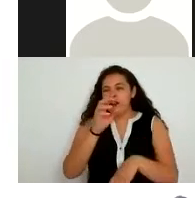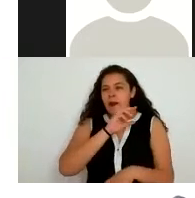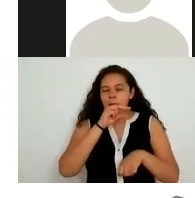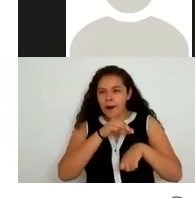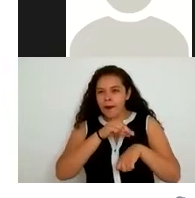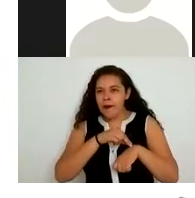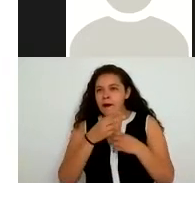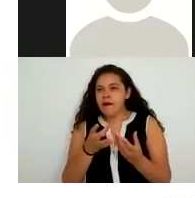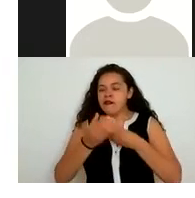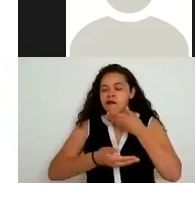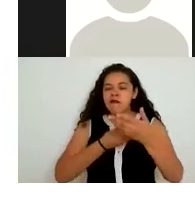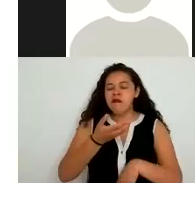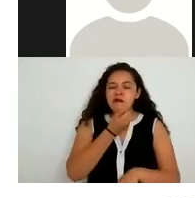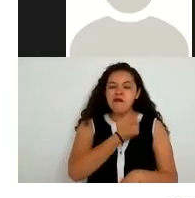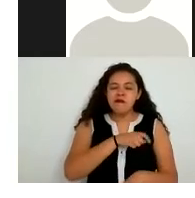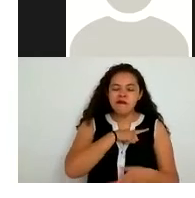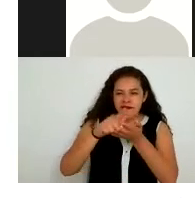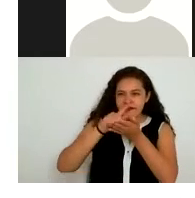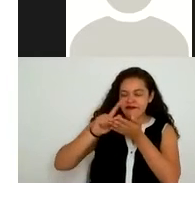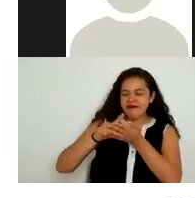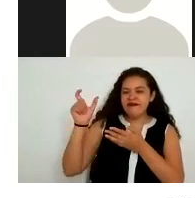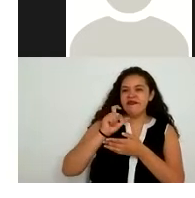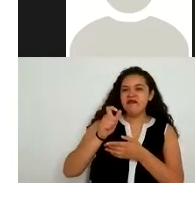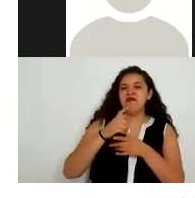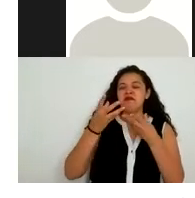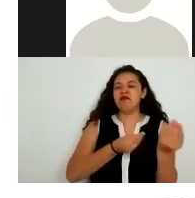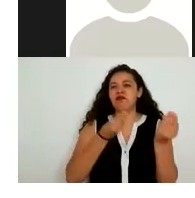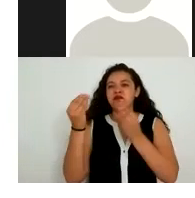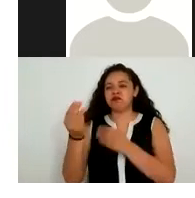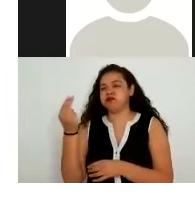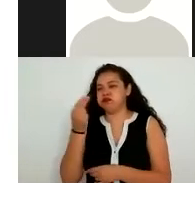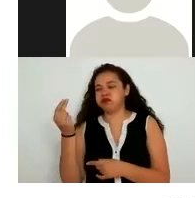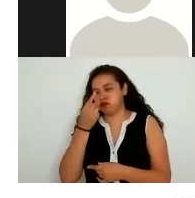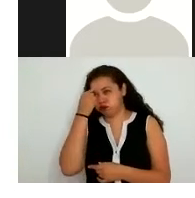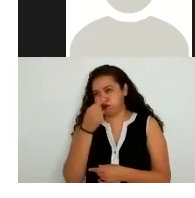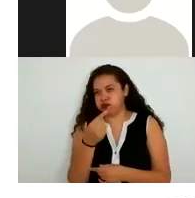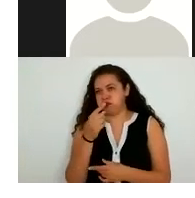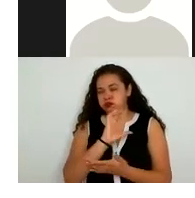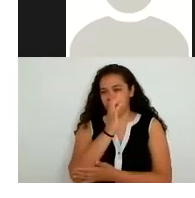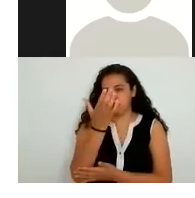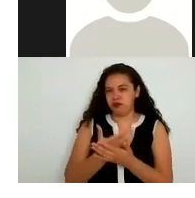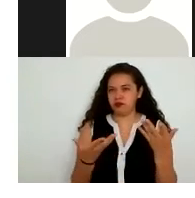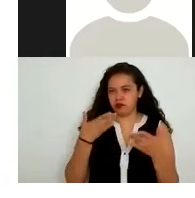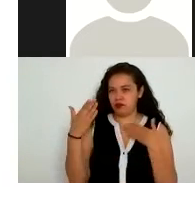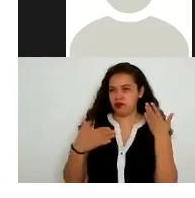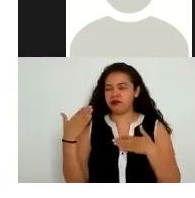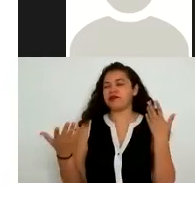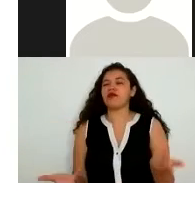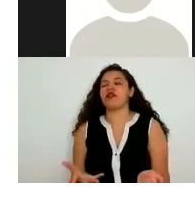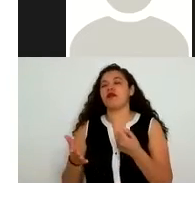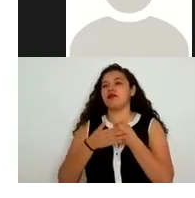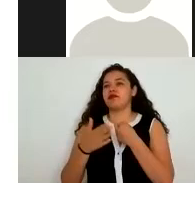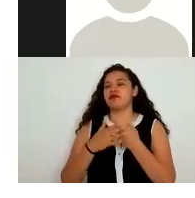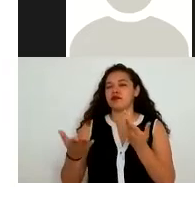de servicios sanitarios cuando la transferencia sea necesaria por virtud de un contrato celebrado o por celebrar en interés del